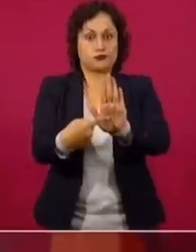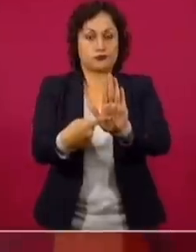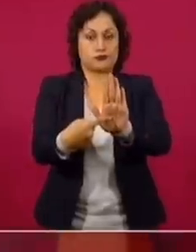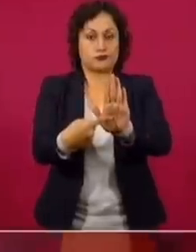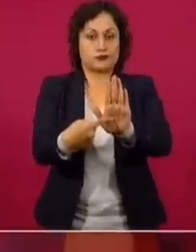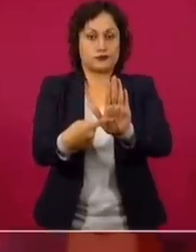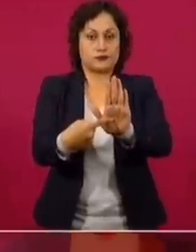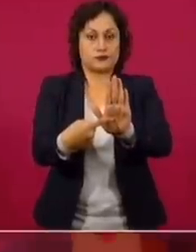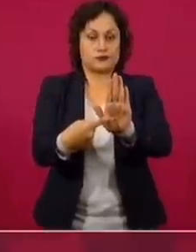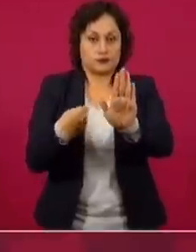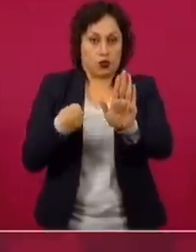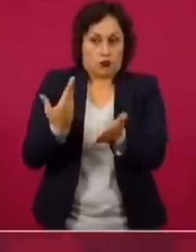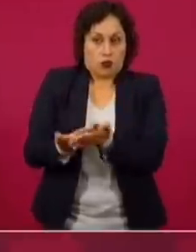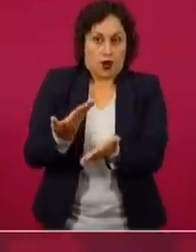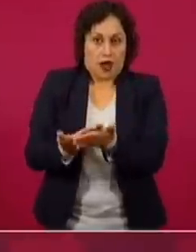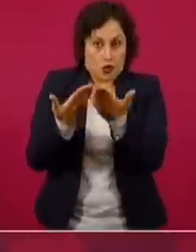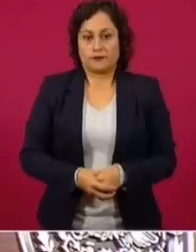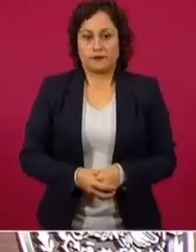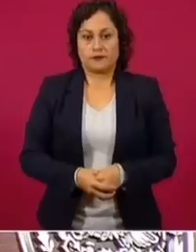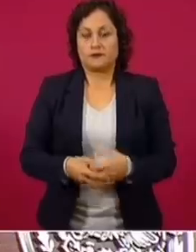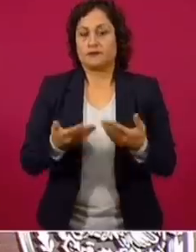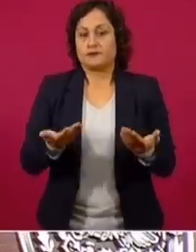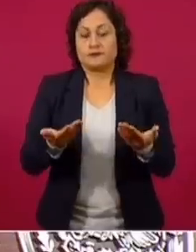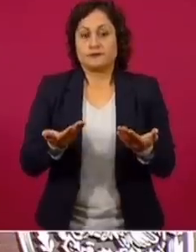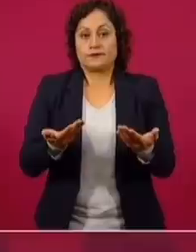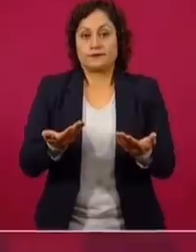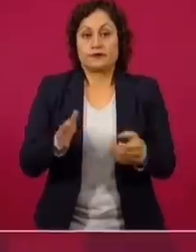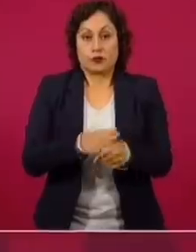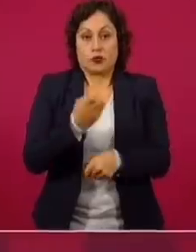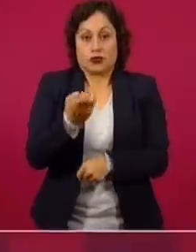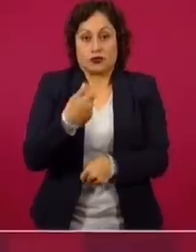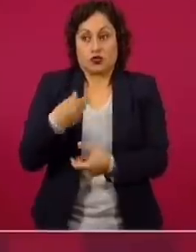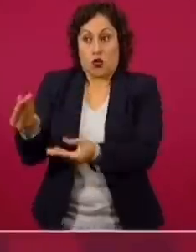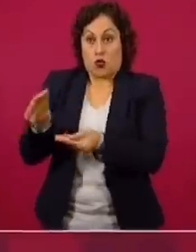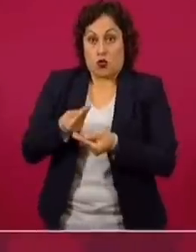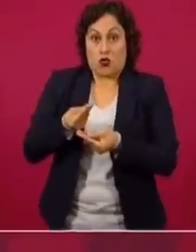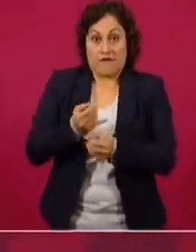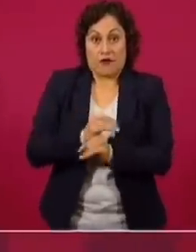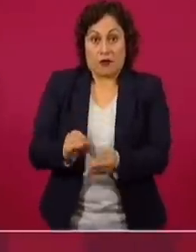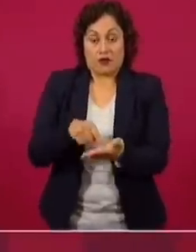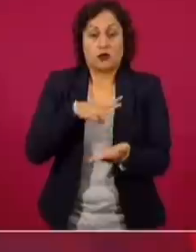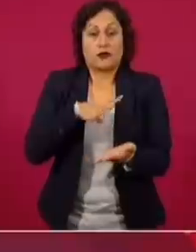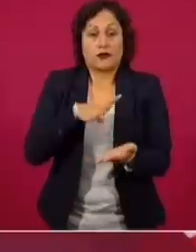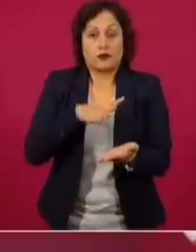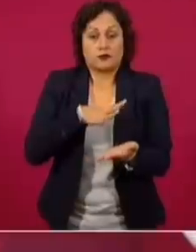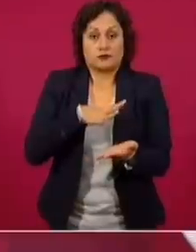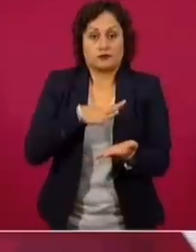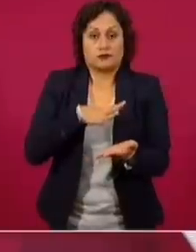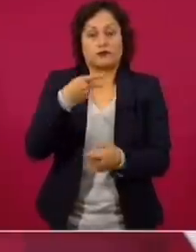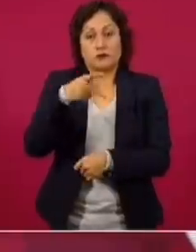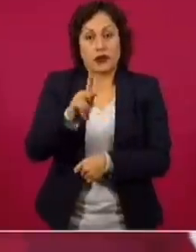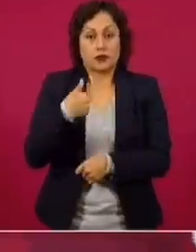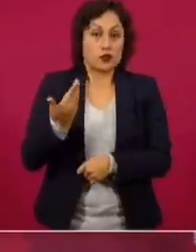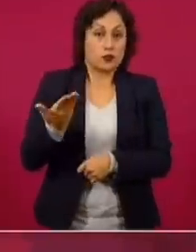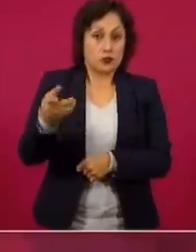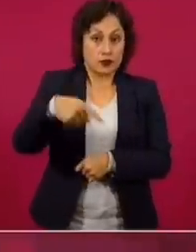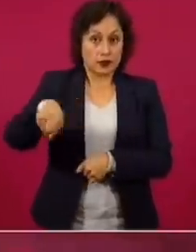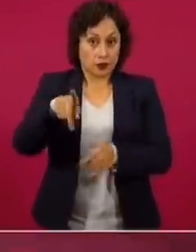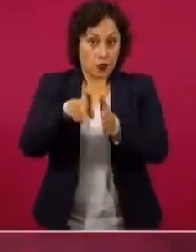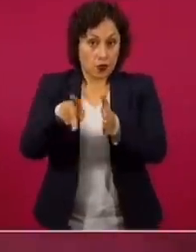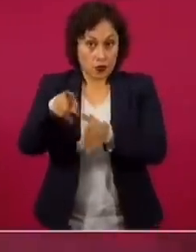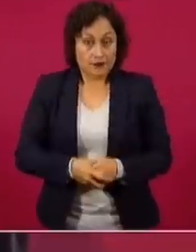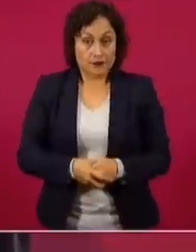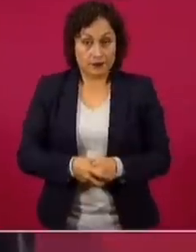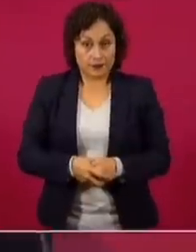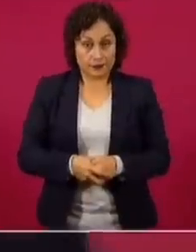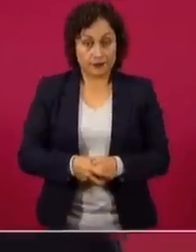las pruebas, imagínense. Entonces, es decir, tengo la información. Pero les pido a ustedes que hagan